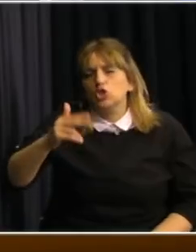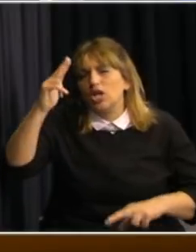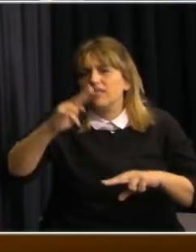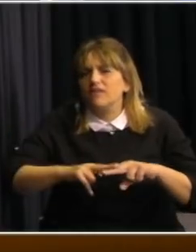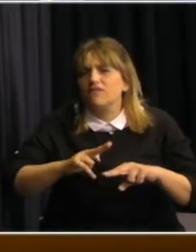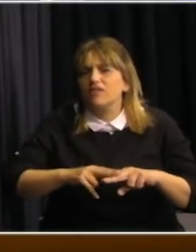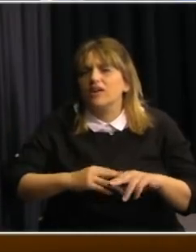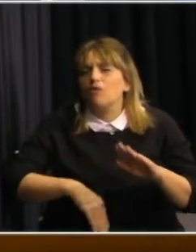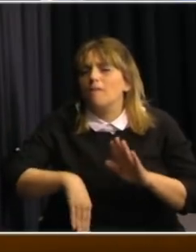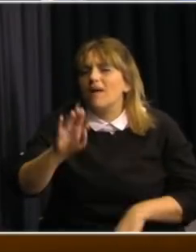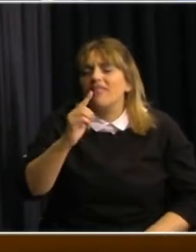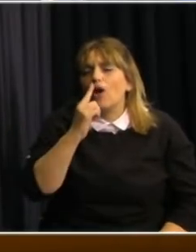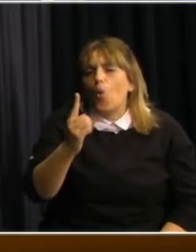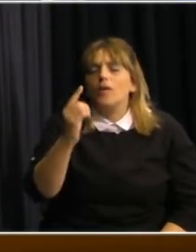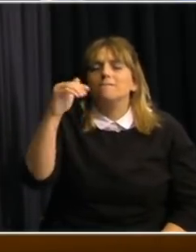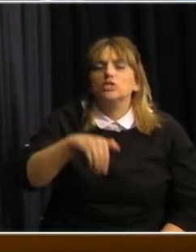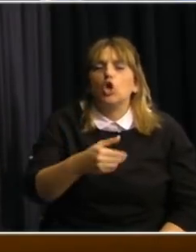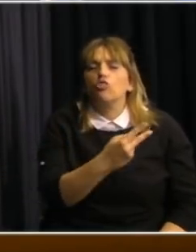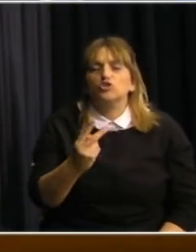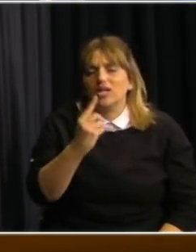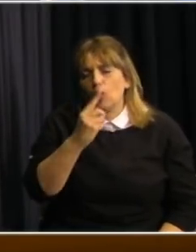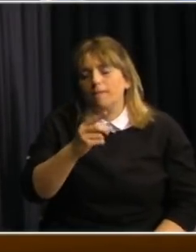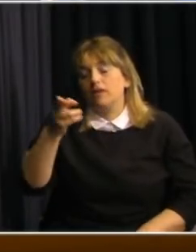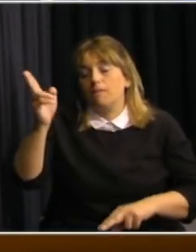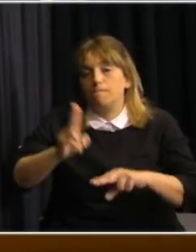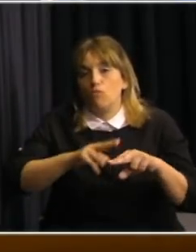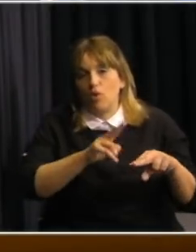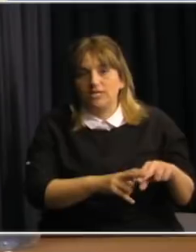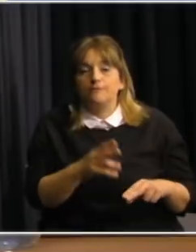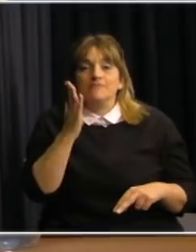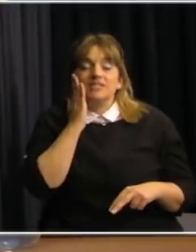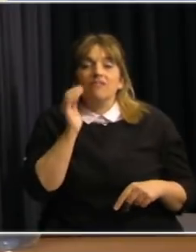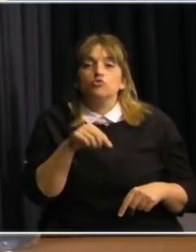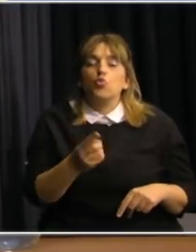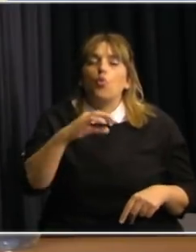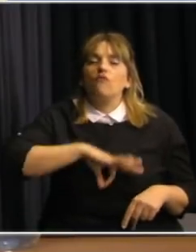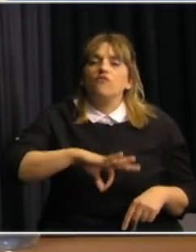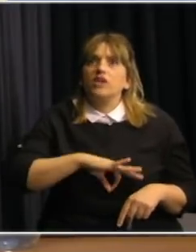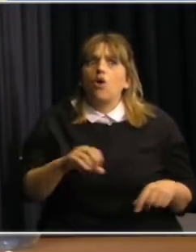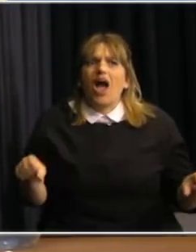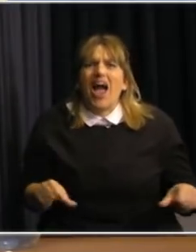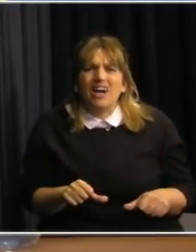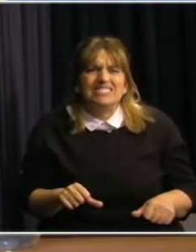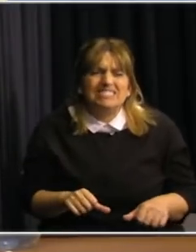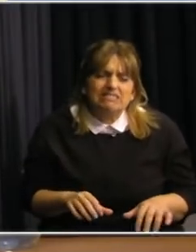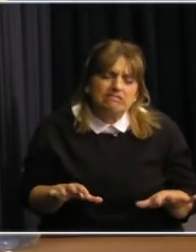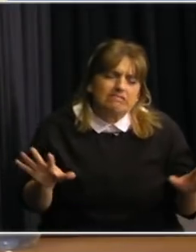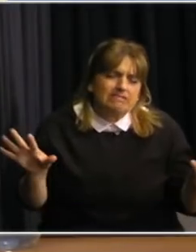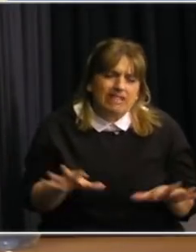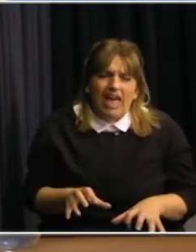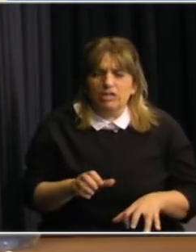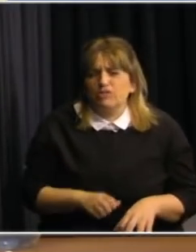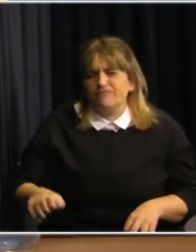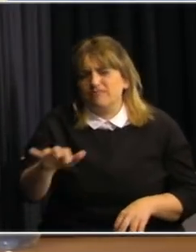de 1.200.000 fallecidos. Sabemos también que este virus ha causado daños imposibles de evaluar a la